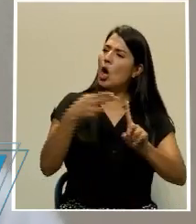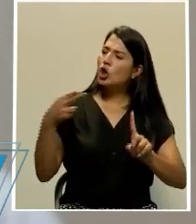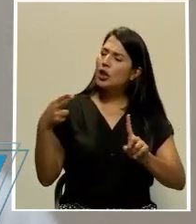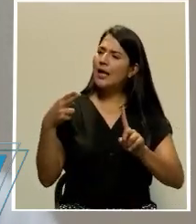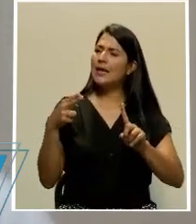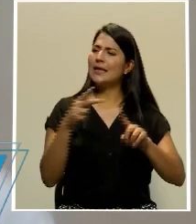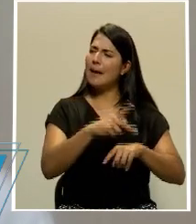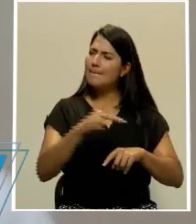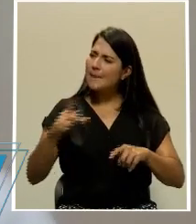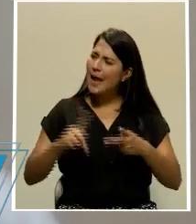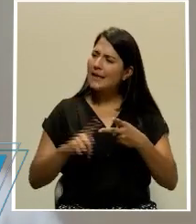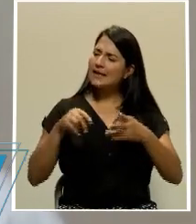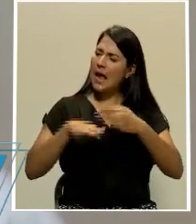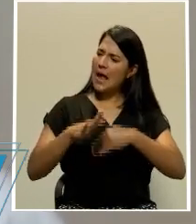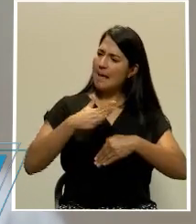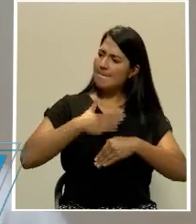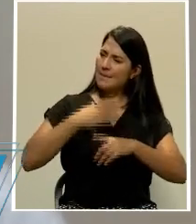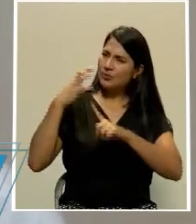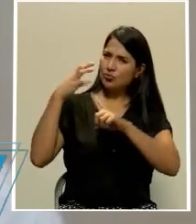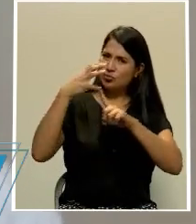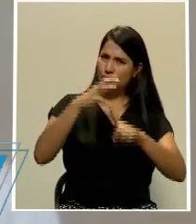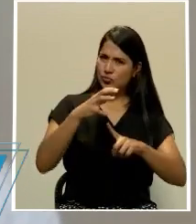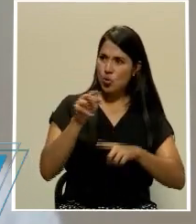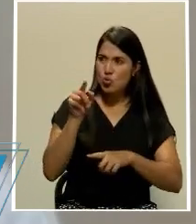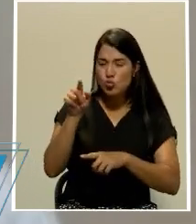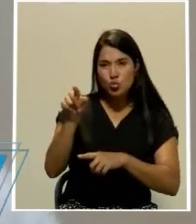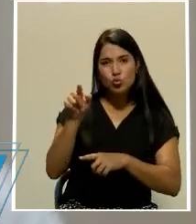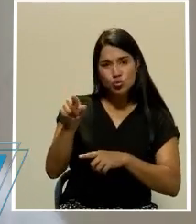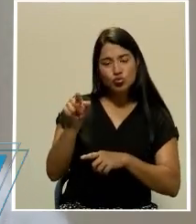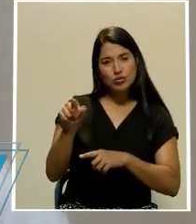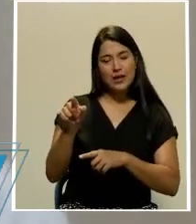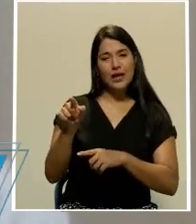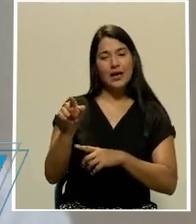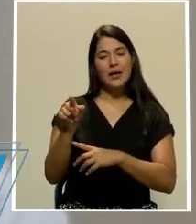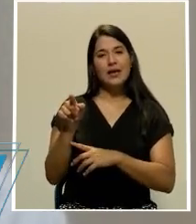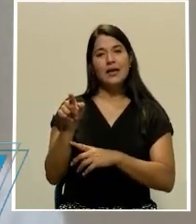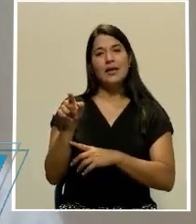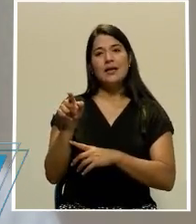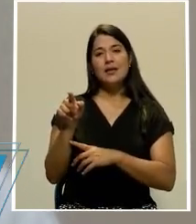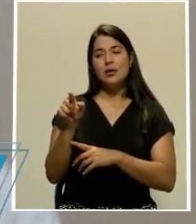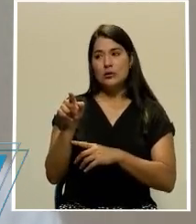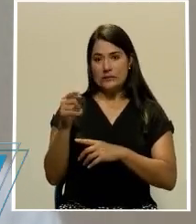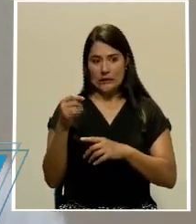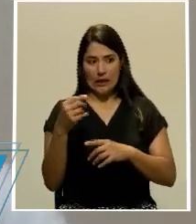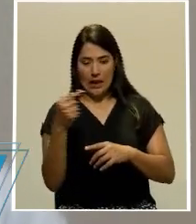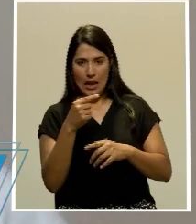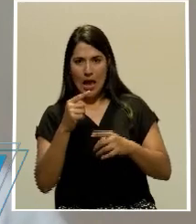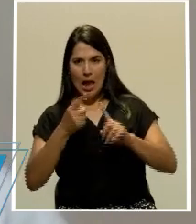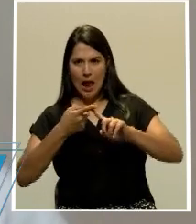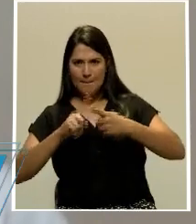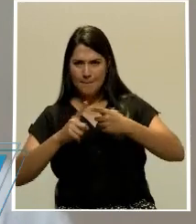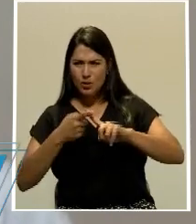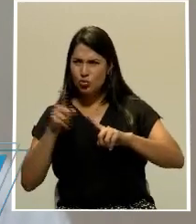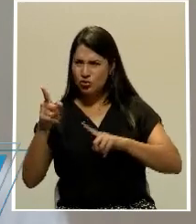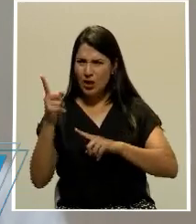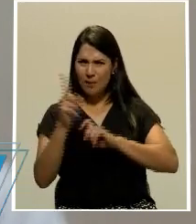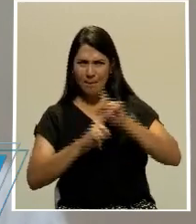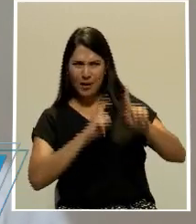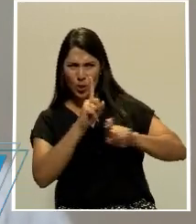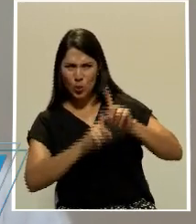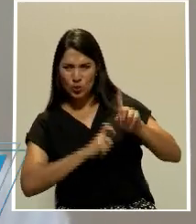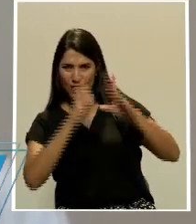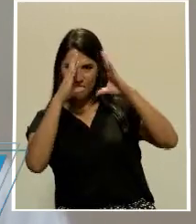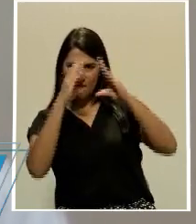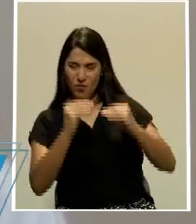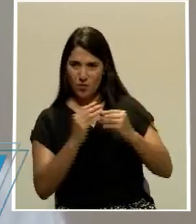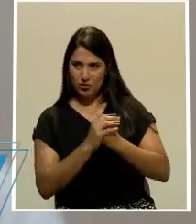transporte, etcétera, etcétera. Usted incluso, siendo una persona llegada o un familiar o una persona amiga, usted le pregunta algunos detalles. Pero además,